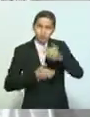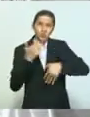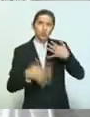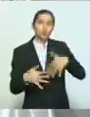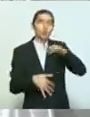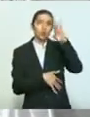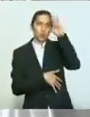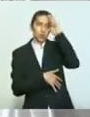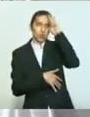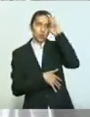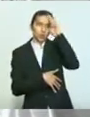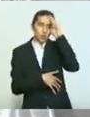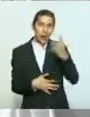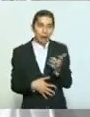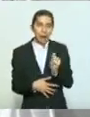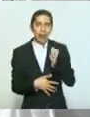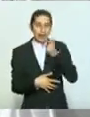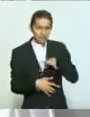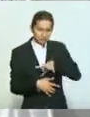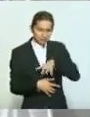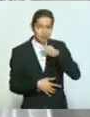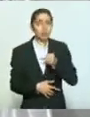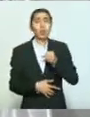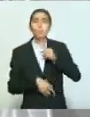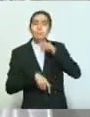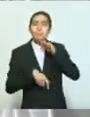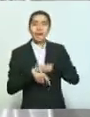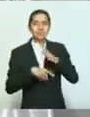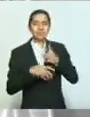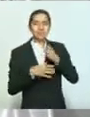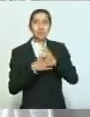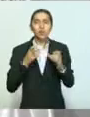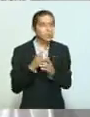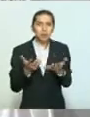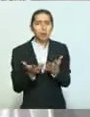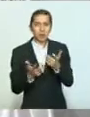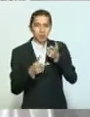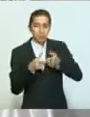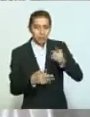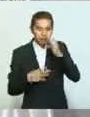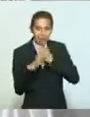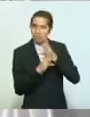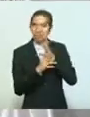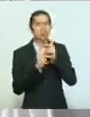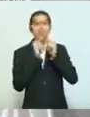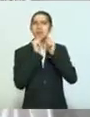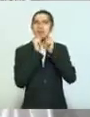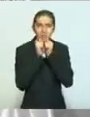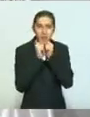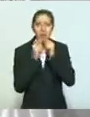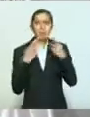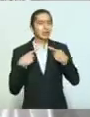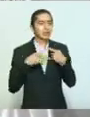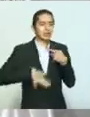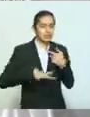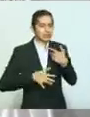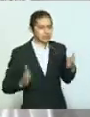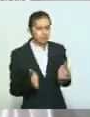Algunos incluso que van más allá de nuestras capacidades financieras y hasta humanas.